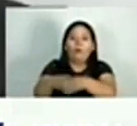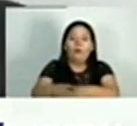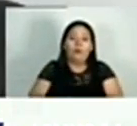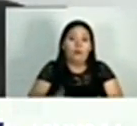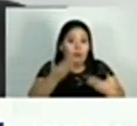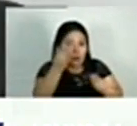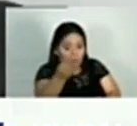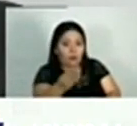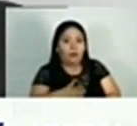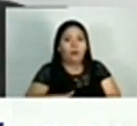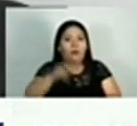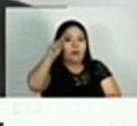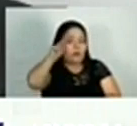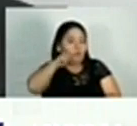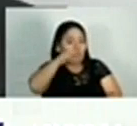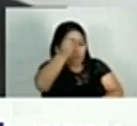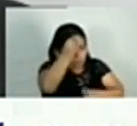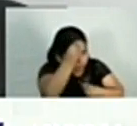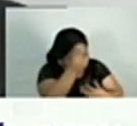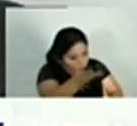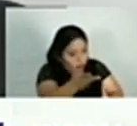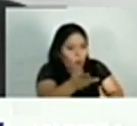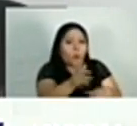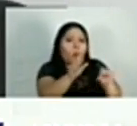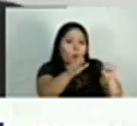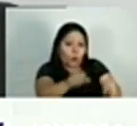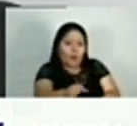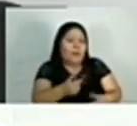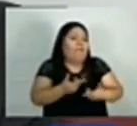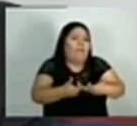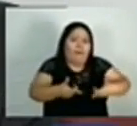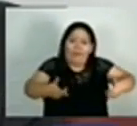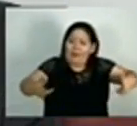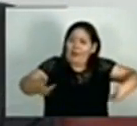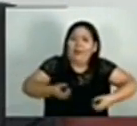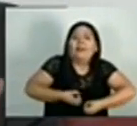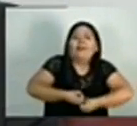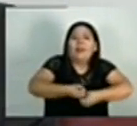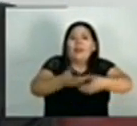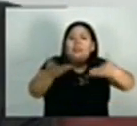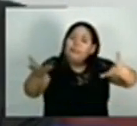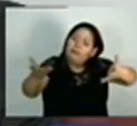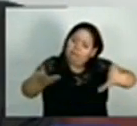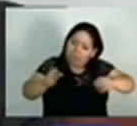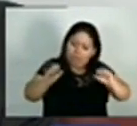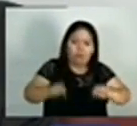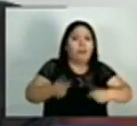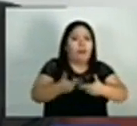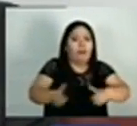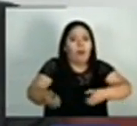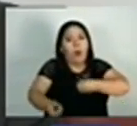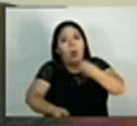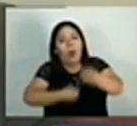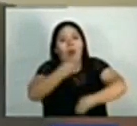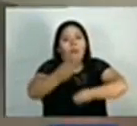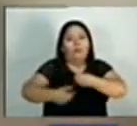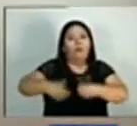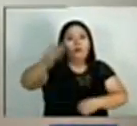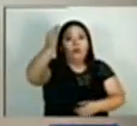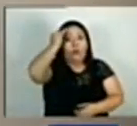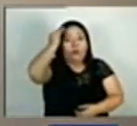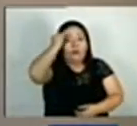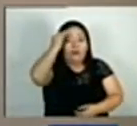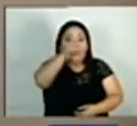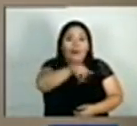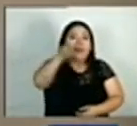presidente, que me merece todo respeto, puede decir, tiene la libertad de decir, de expresarse. Estoy seguro de que él está